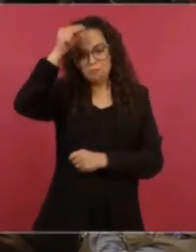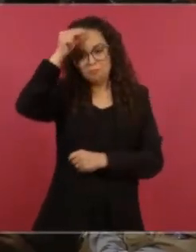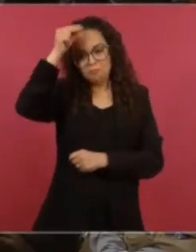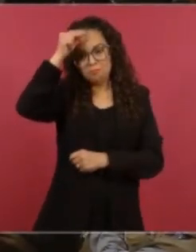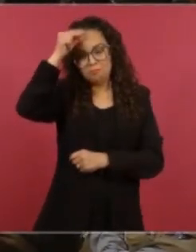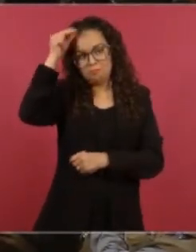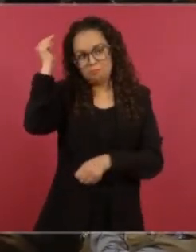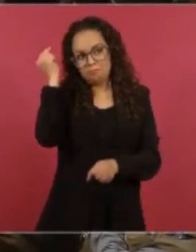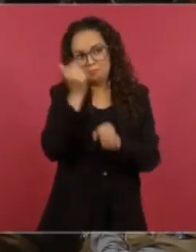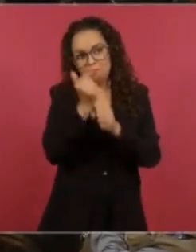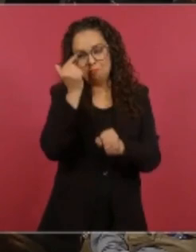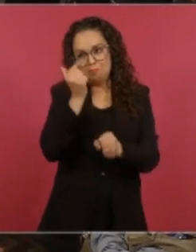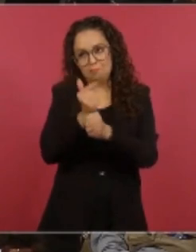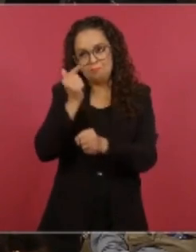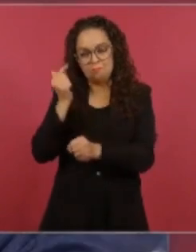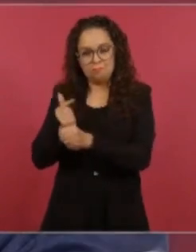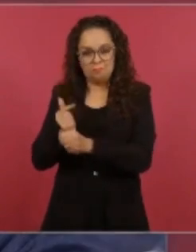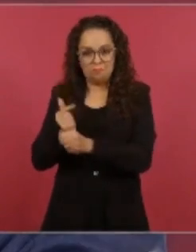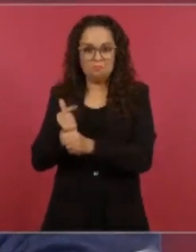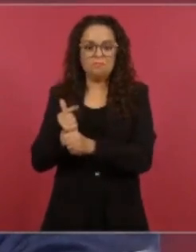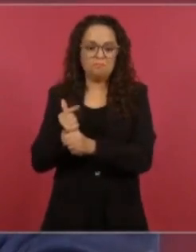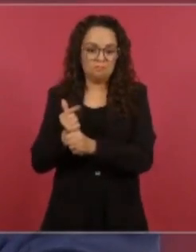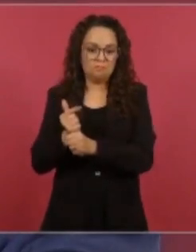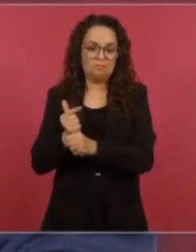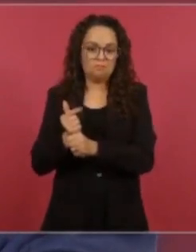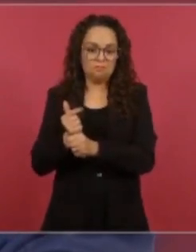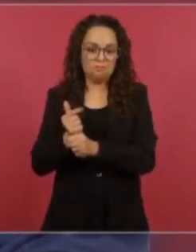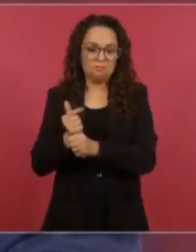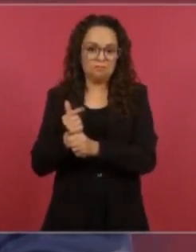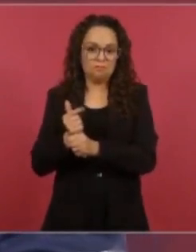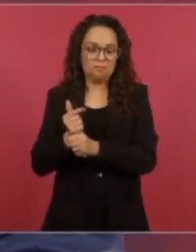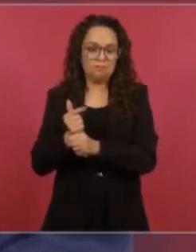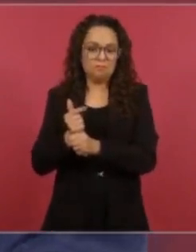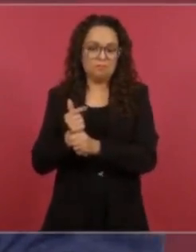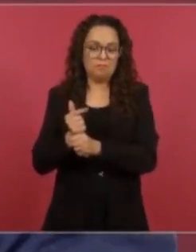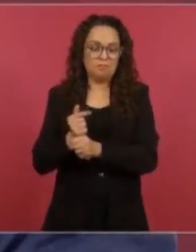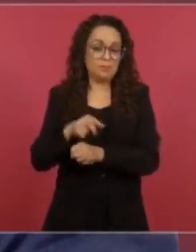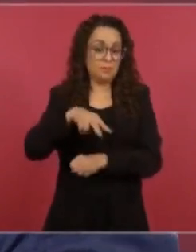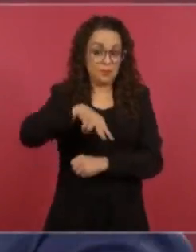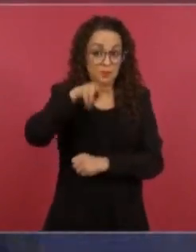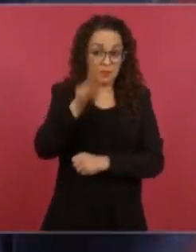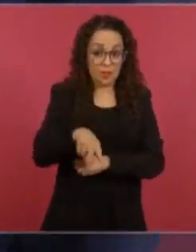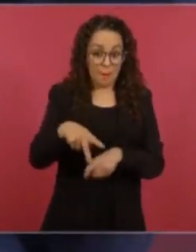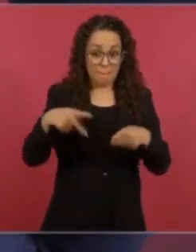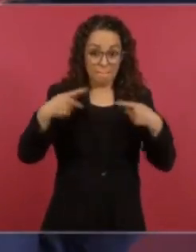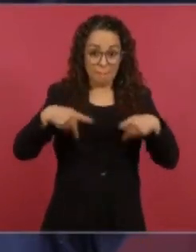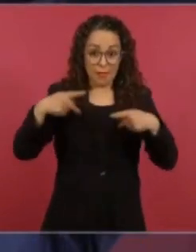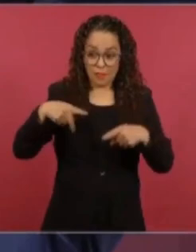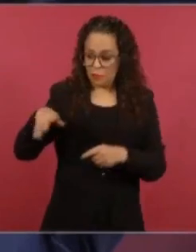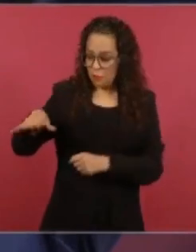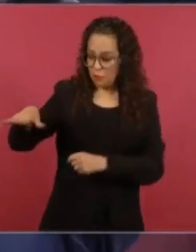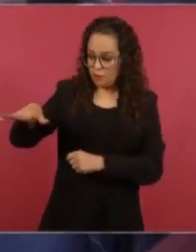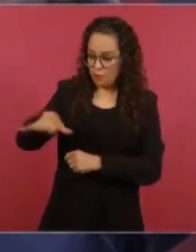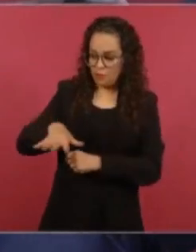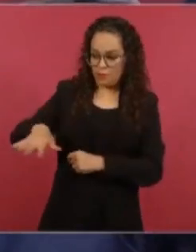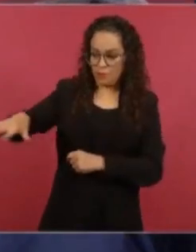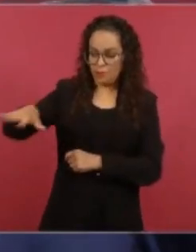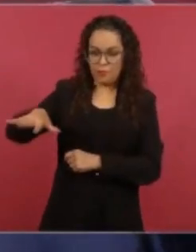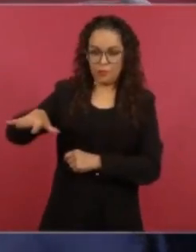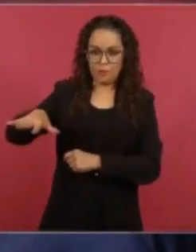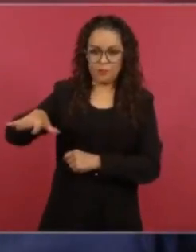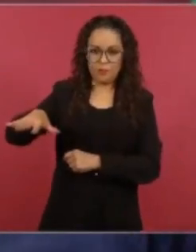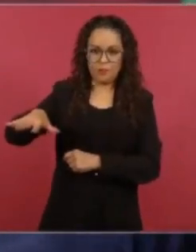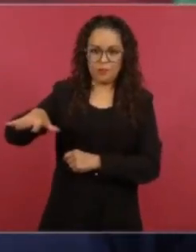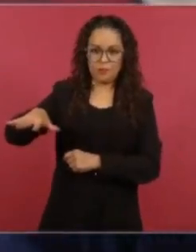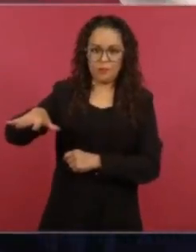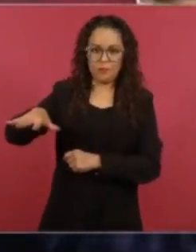los que piensan que con los, ¿cómo se llama esto?, espectaculares.